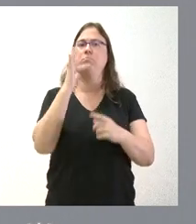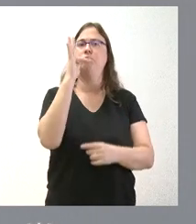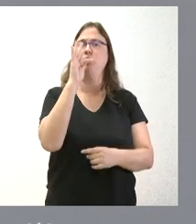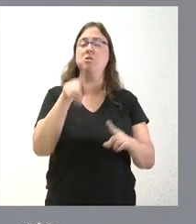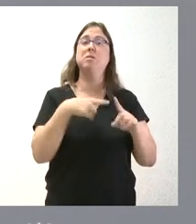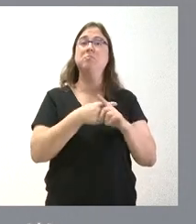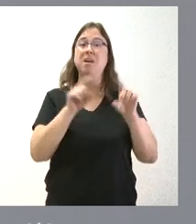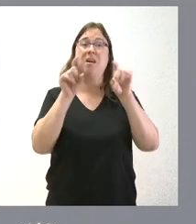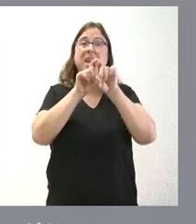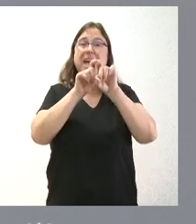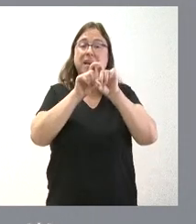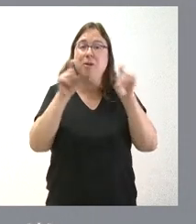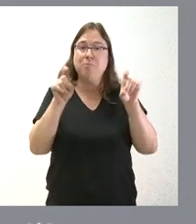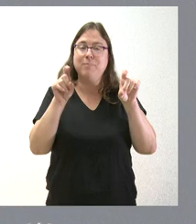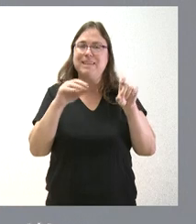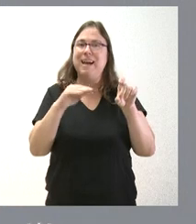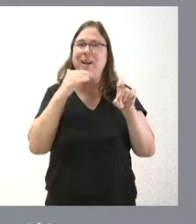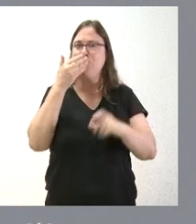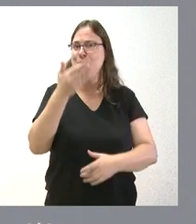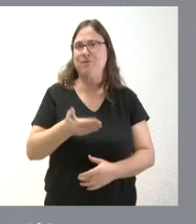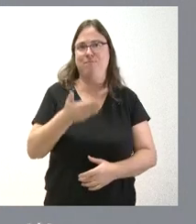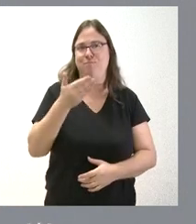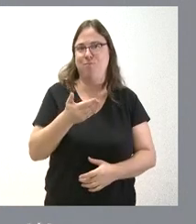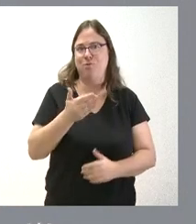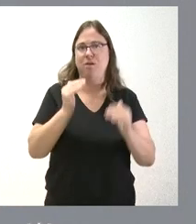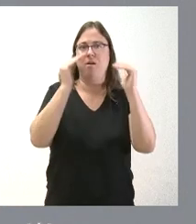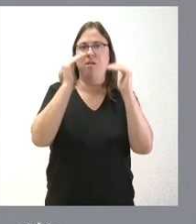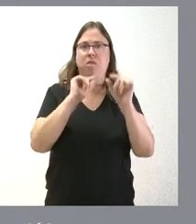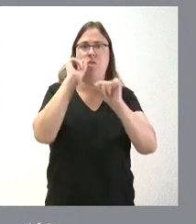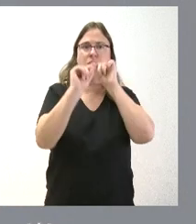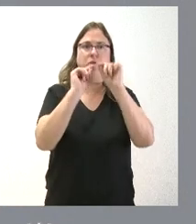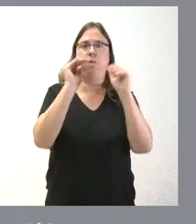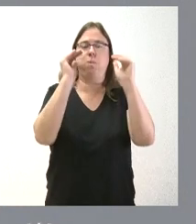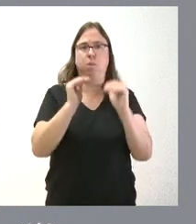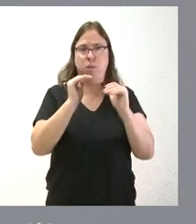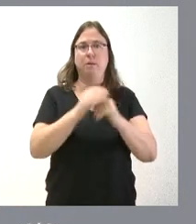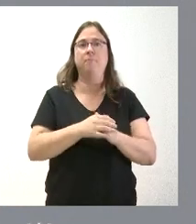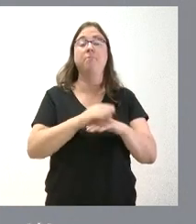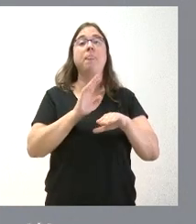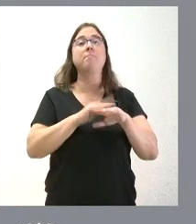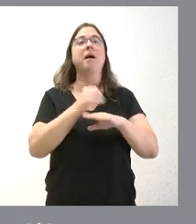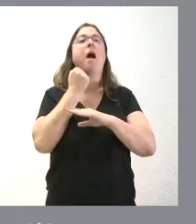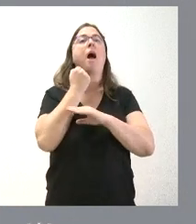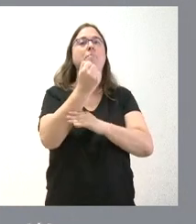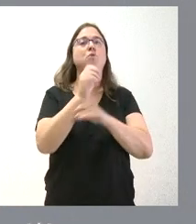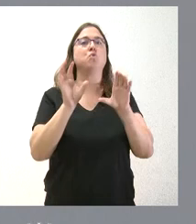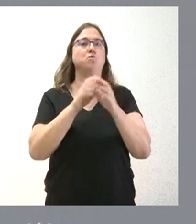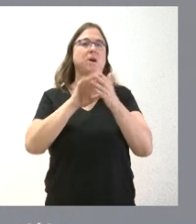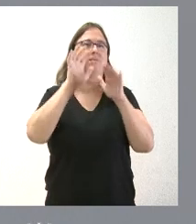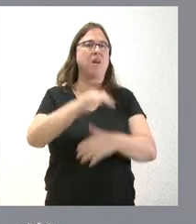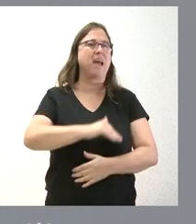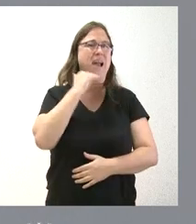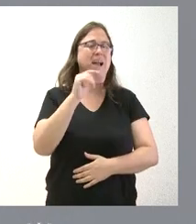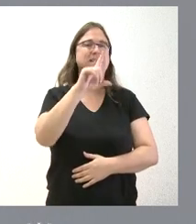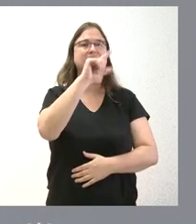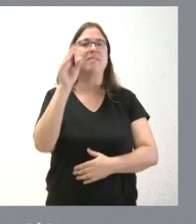Las empresas están haciendo un elemento muy importante de reducción de sus emisiones de CO2, con el apoyo también de la Junta de Castilla y León. Son casi 100